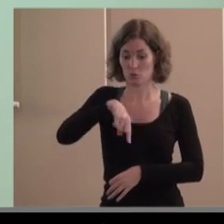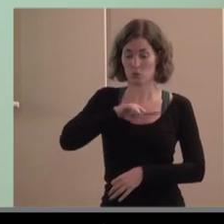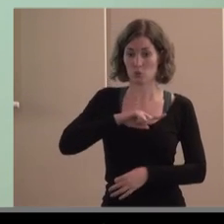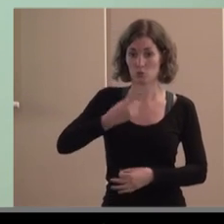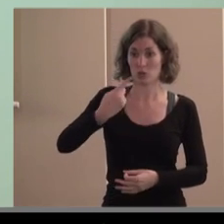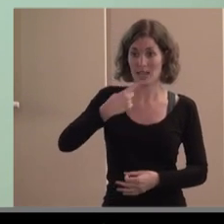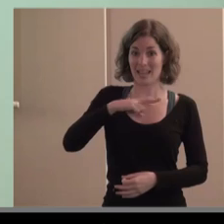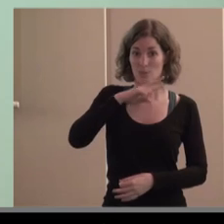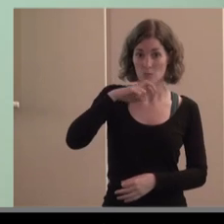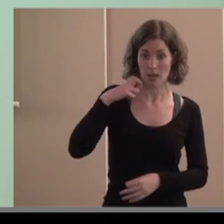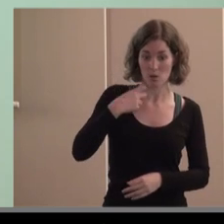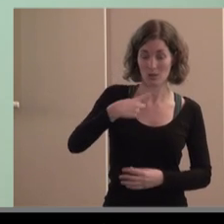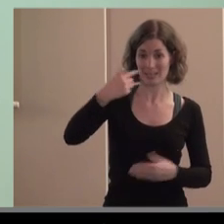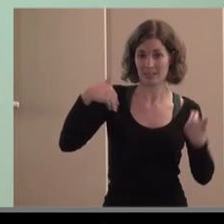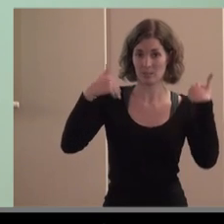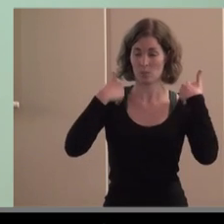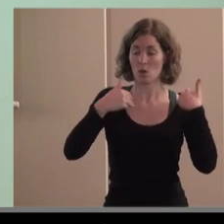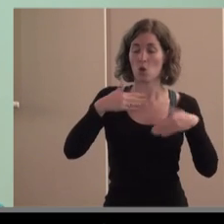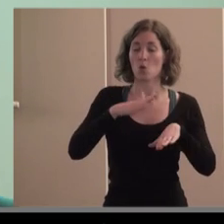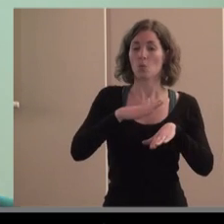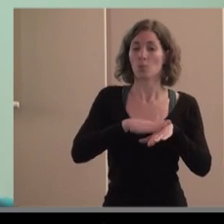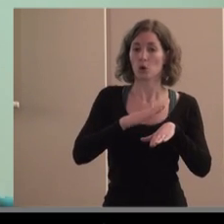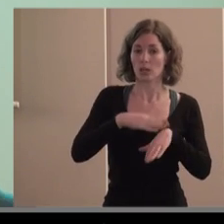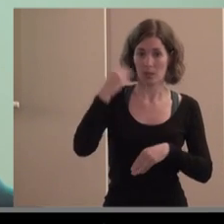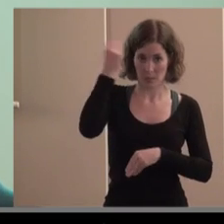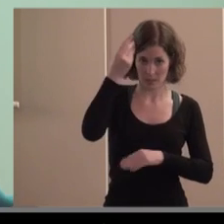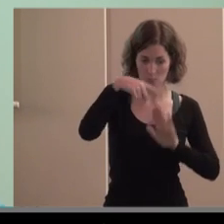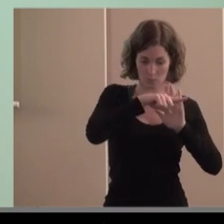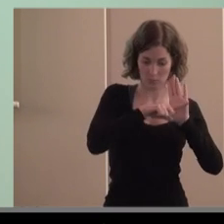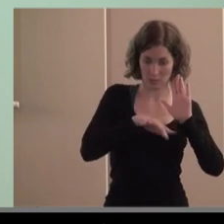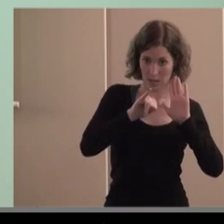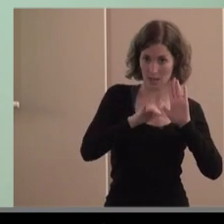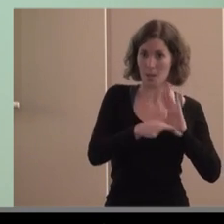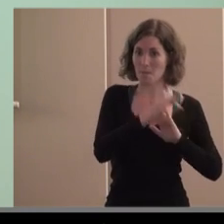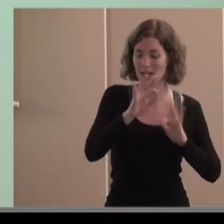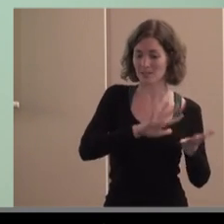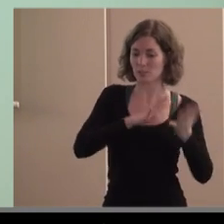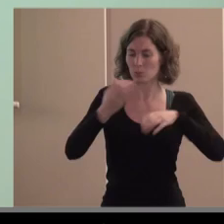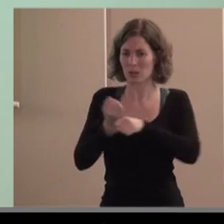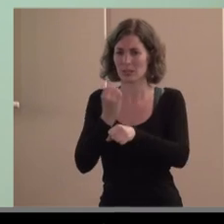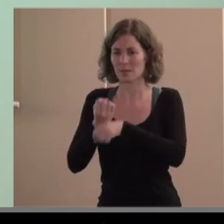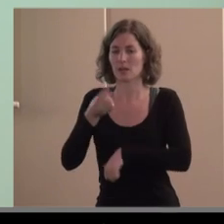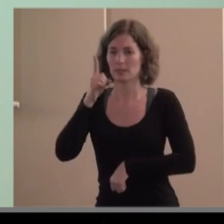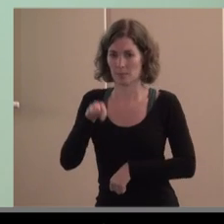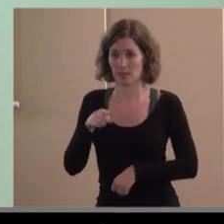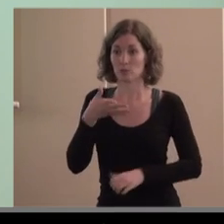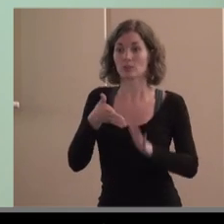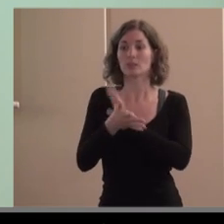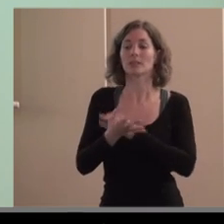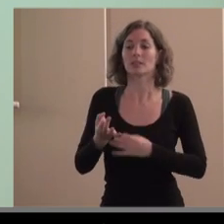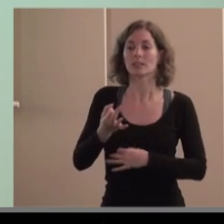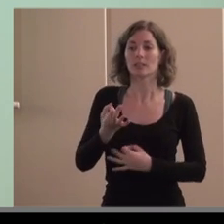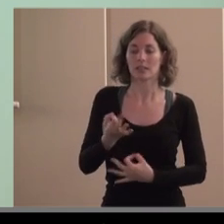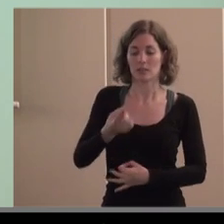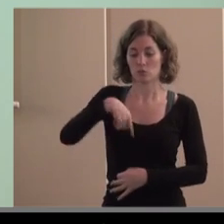comportamientos lo son y por lo tanto nuestra manera de hacer las cosas y de ser sostenibles significa que como os he dicho queremos generar recursos